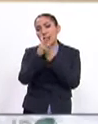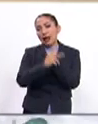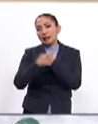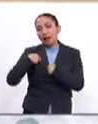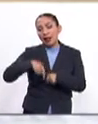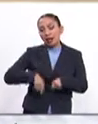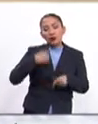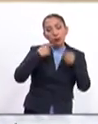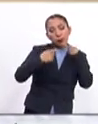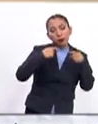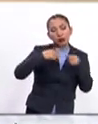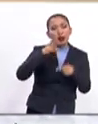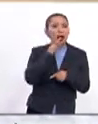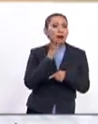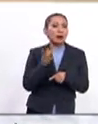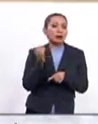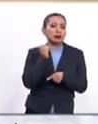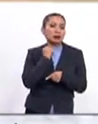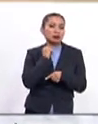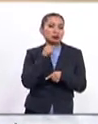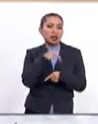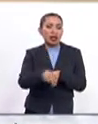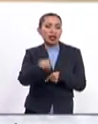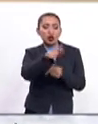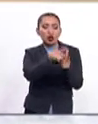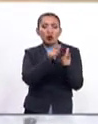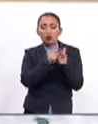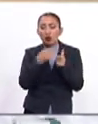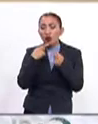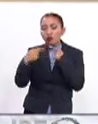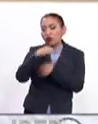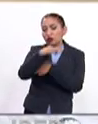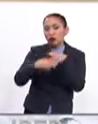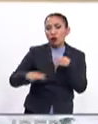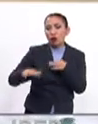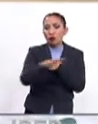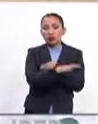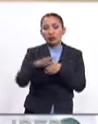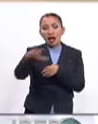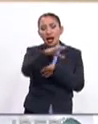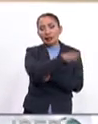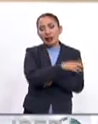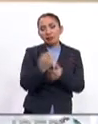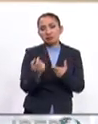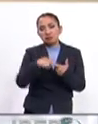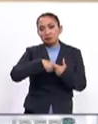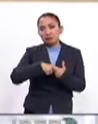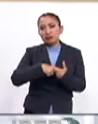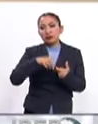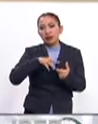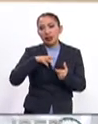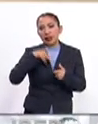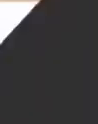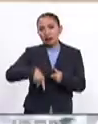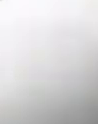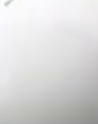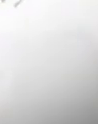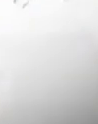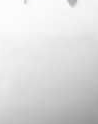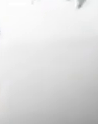desde el Parlamento, desde los factores de oposición y en discusión con todos los sectores que hacen vida en el país.